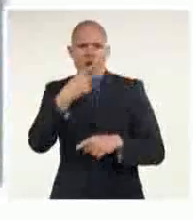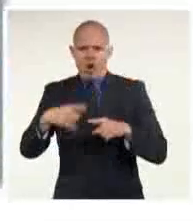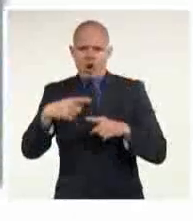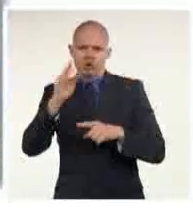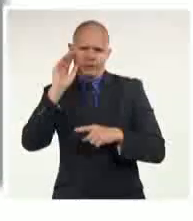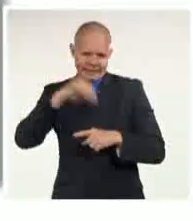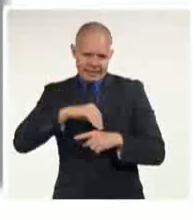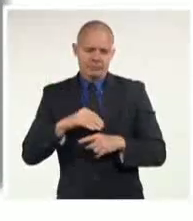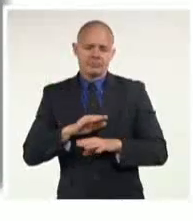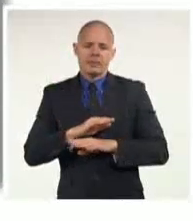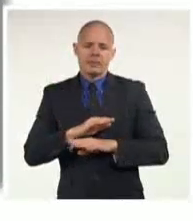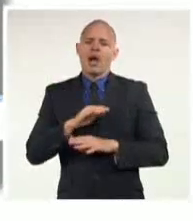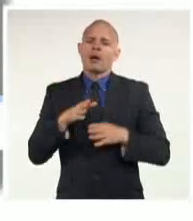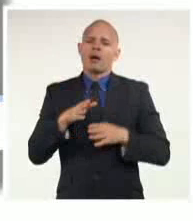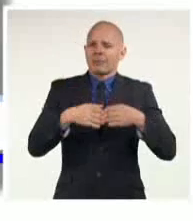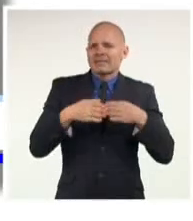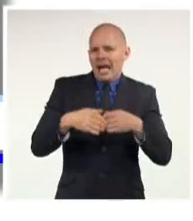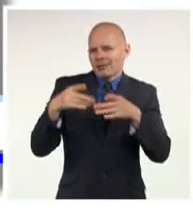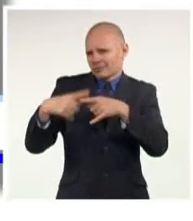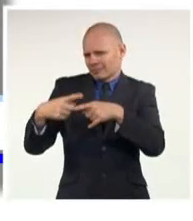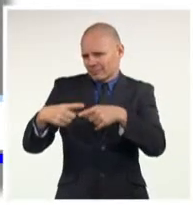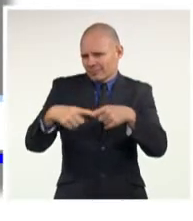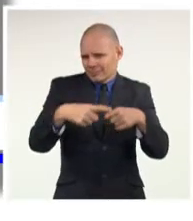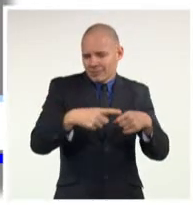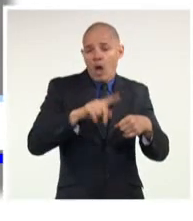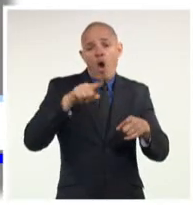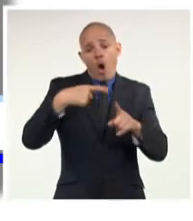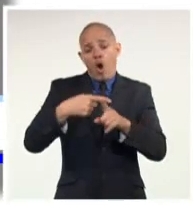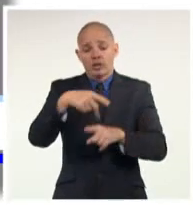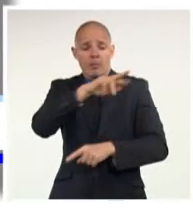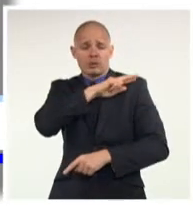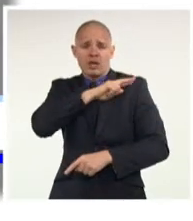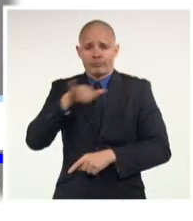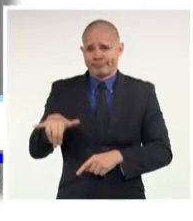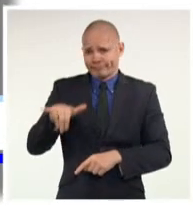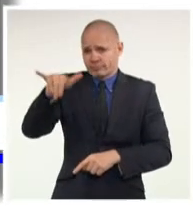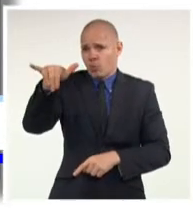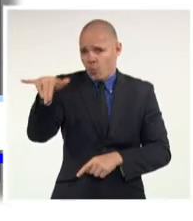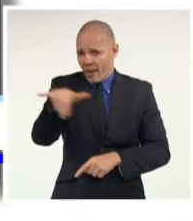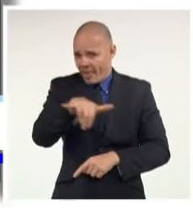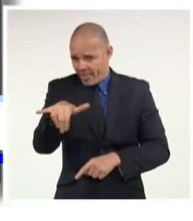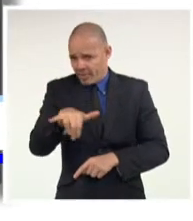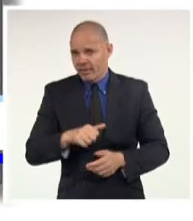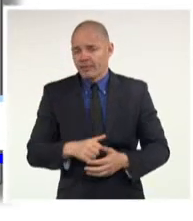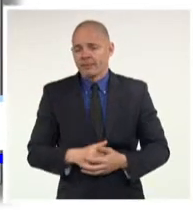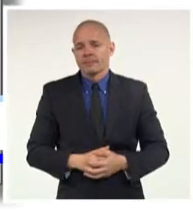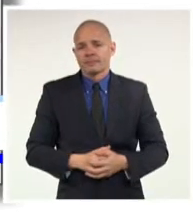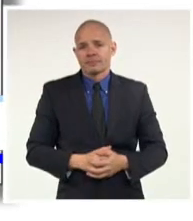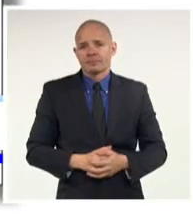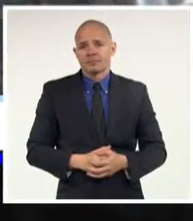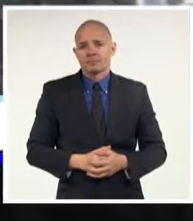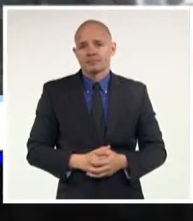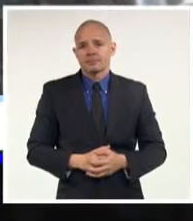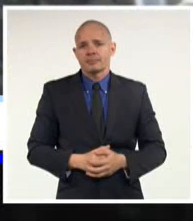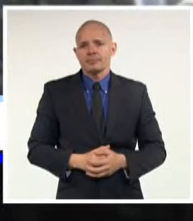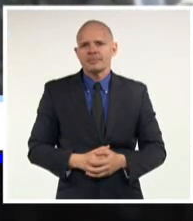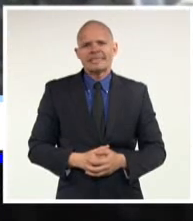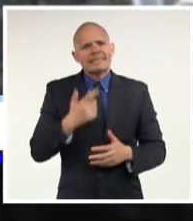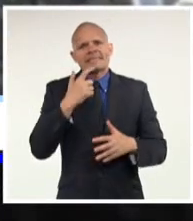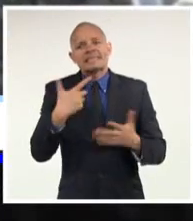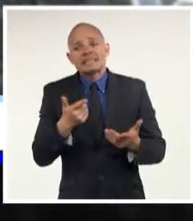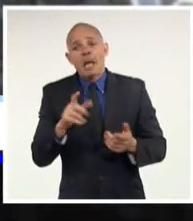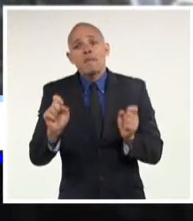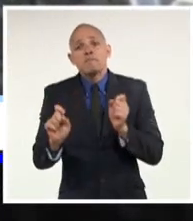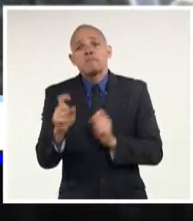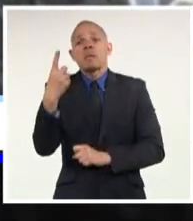Almirante Marcos Sampaio Olsen y de la aeronáutica Brigadier Marcelo Canitz Damasceno. Se trata de la primera